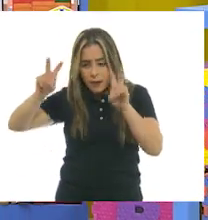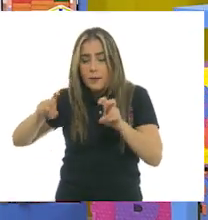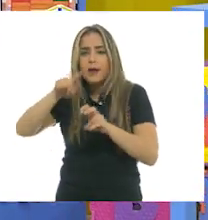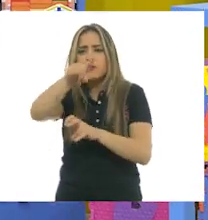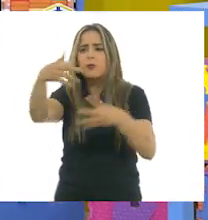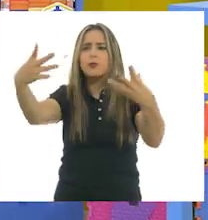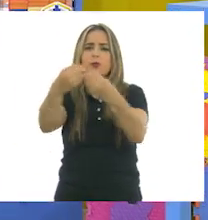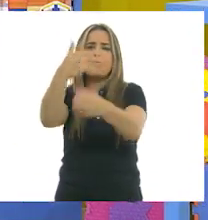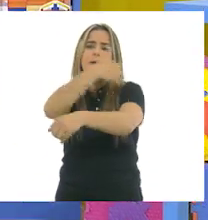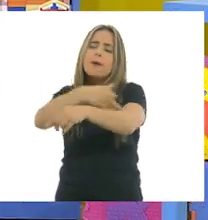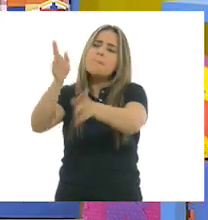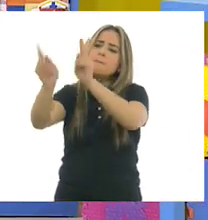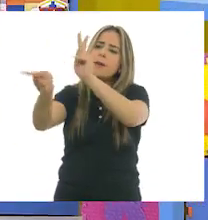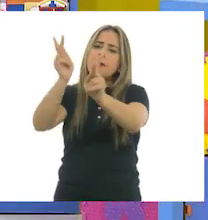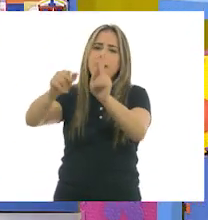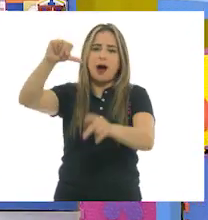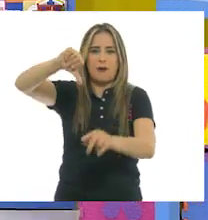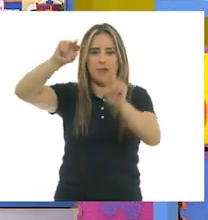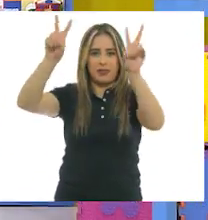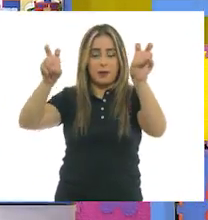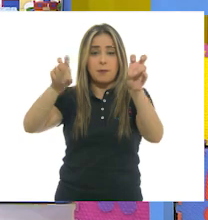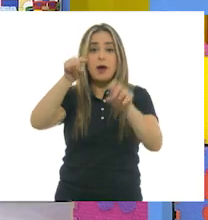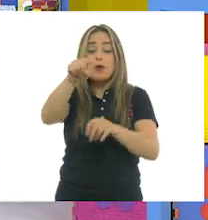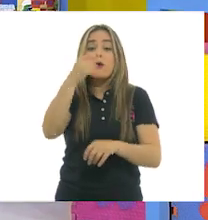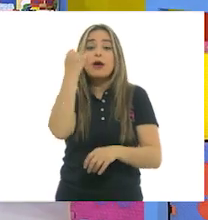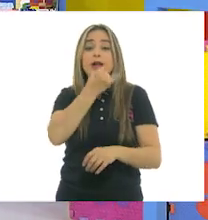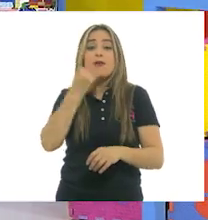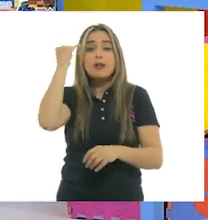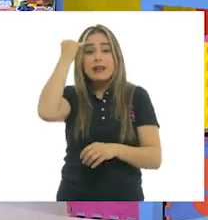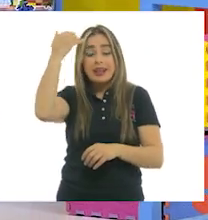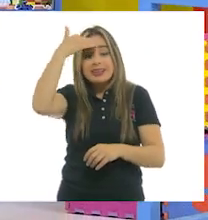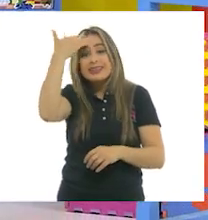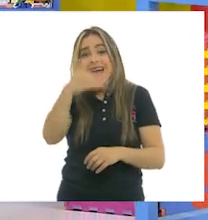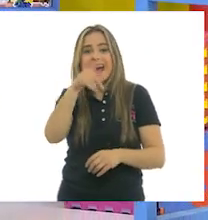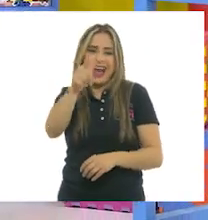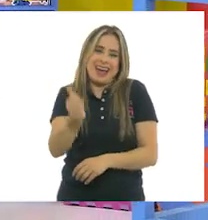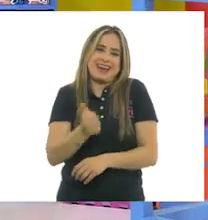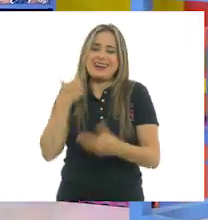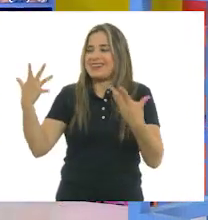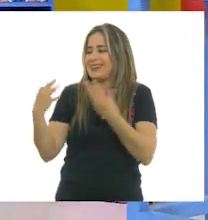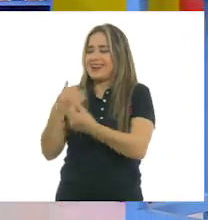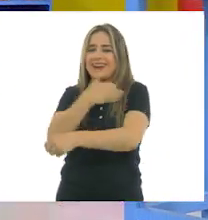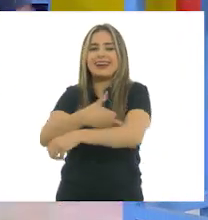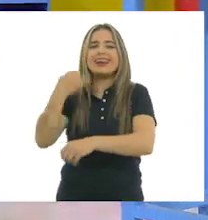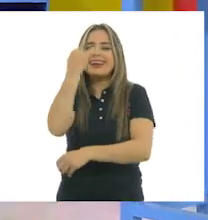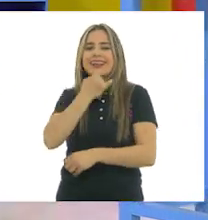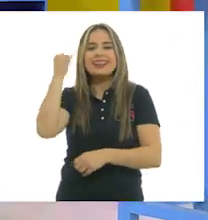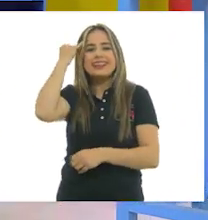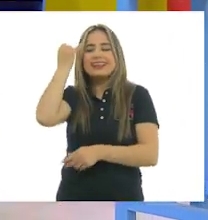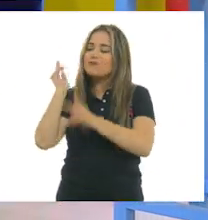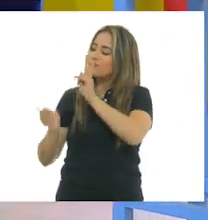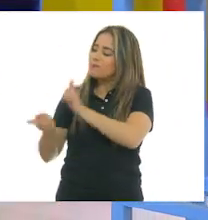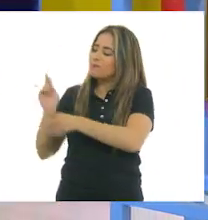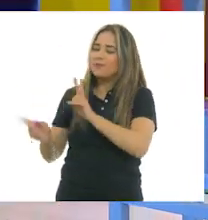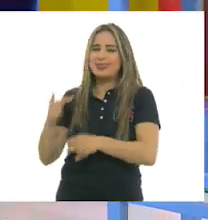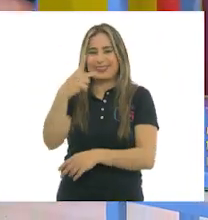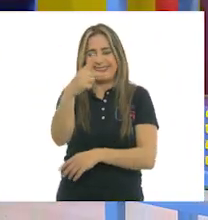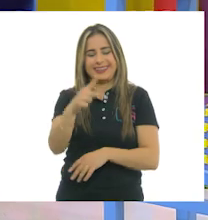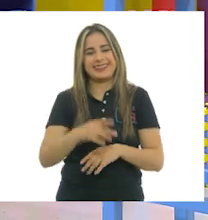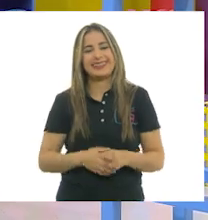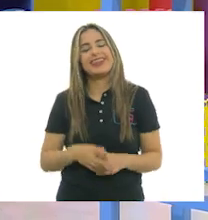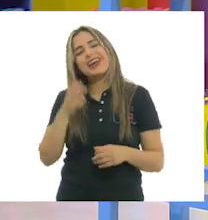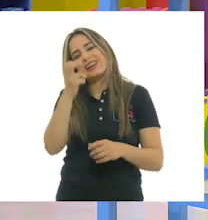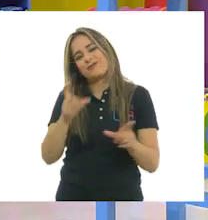familia. Si tienes la fortuna de hablar una lengua indígena, aprovecha también este momento para practicarla y platica con tu familia en tu lengua materna.